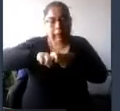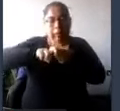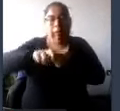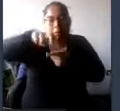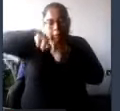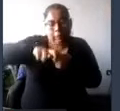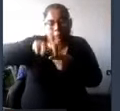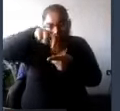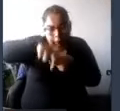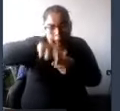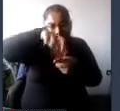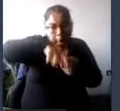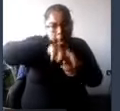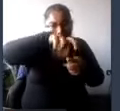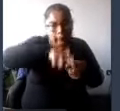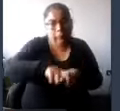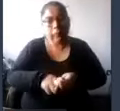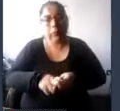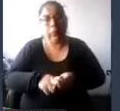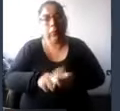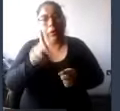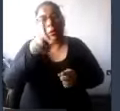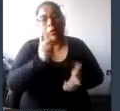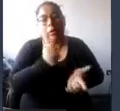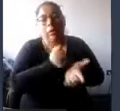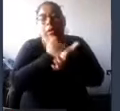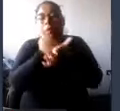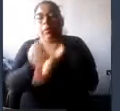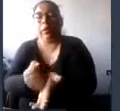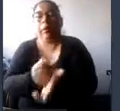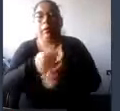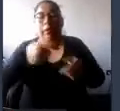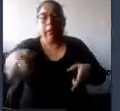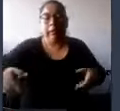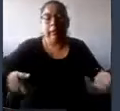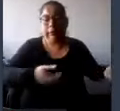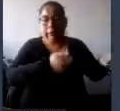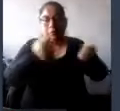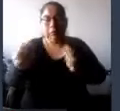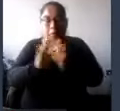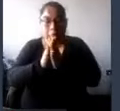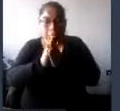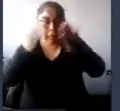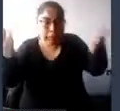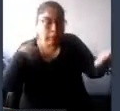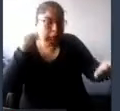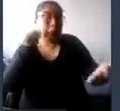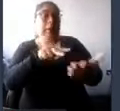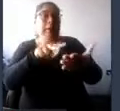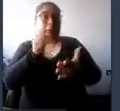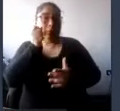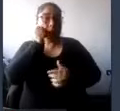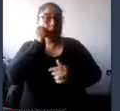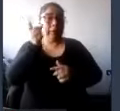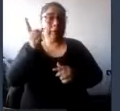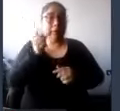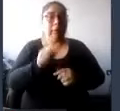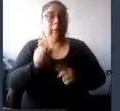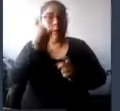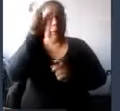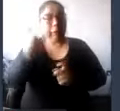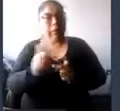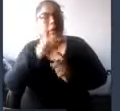¿no? y alguien le bajó la silla y esto por supuesto salió en todos los periódicos entonces lo que el concesionario ha comprado